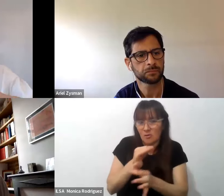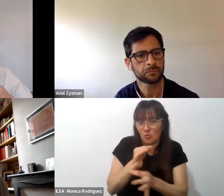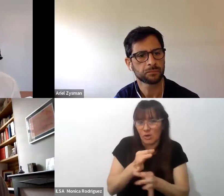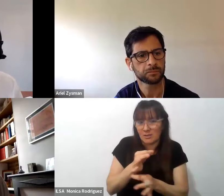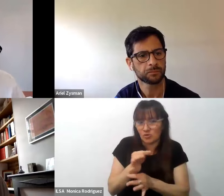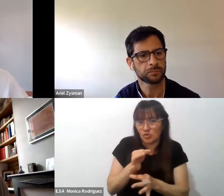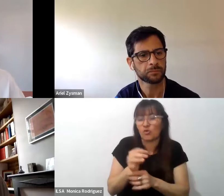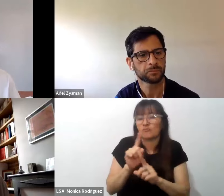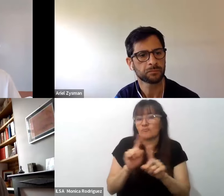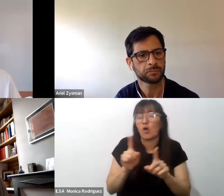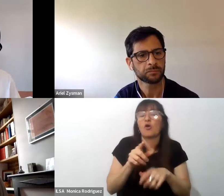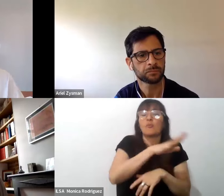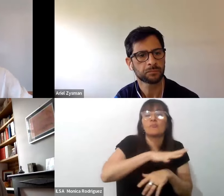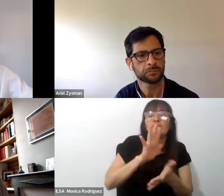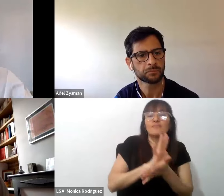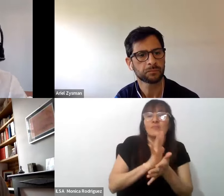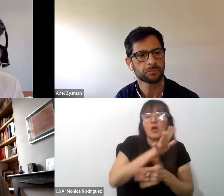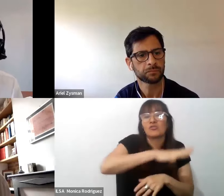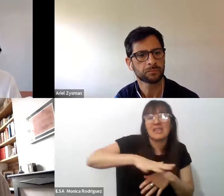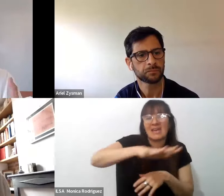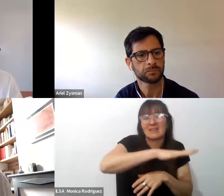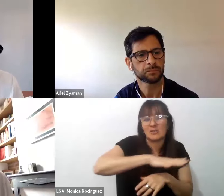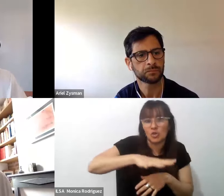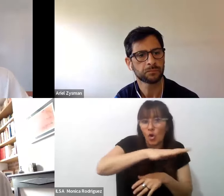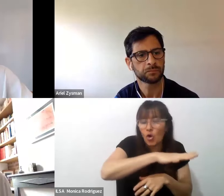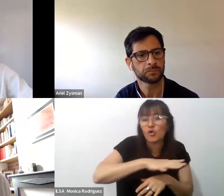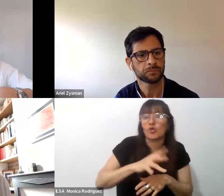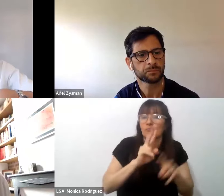como un territorio de praxis